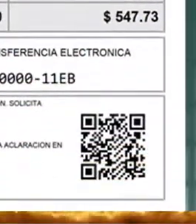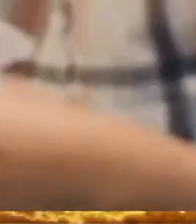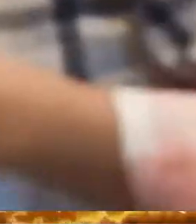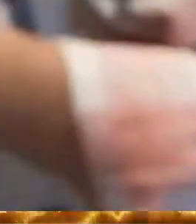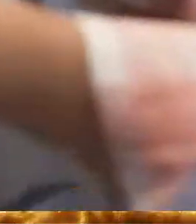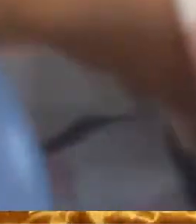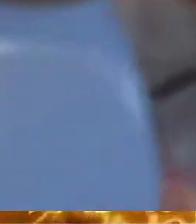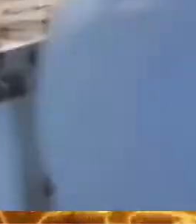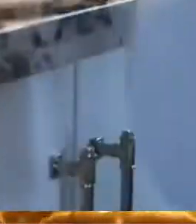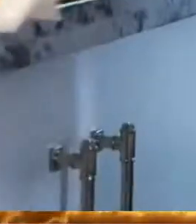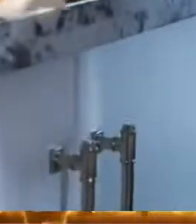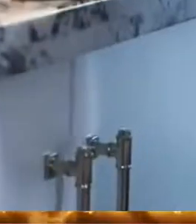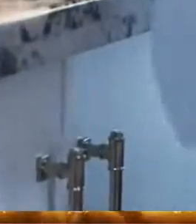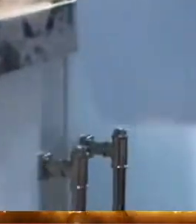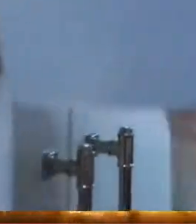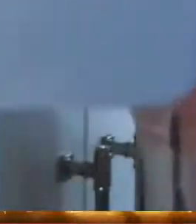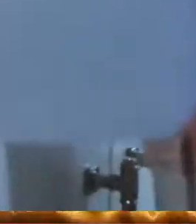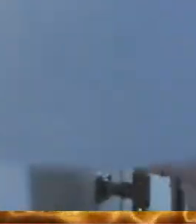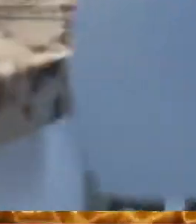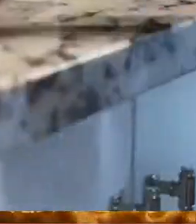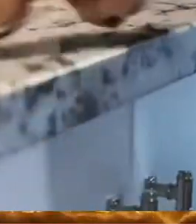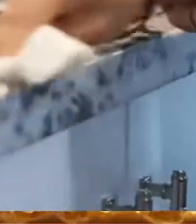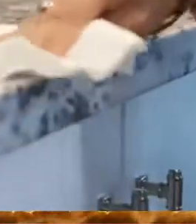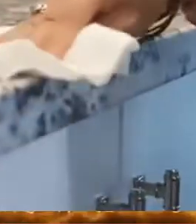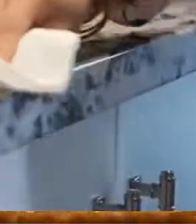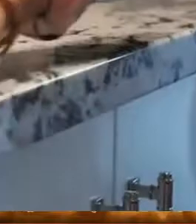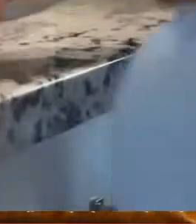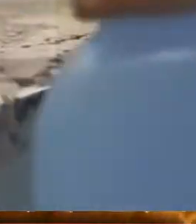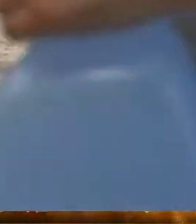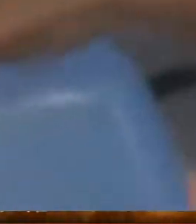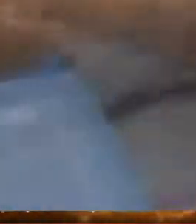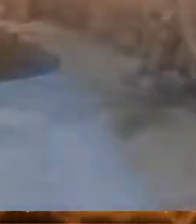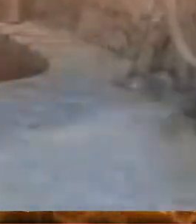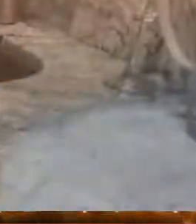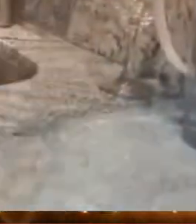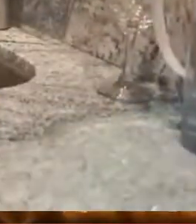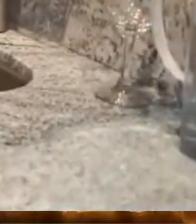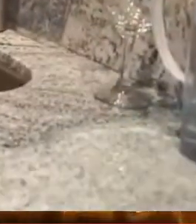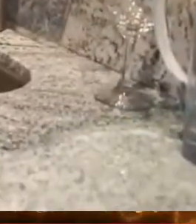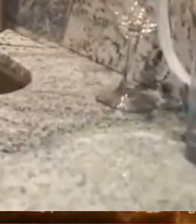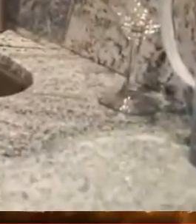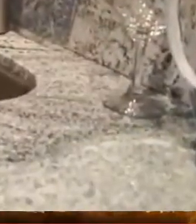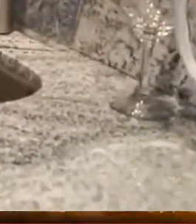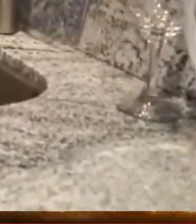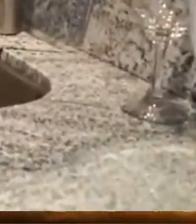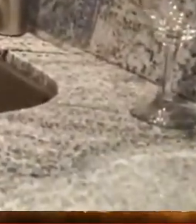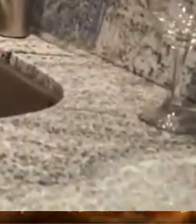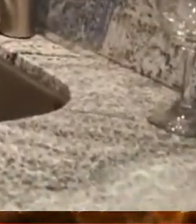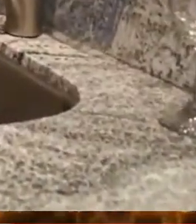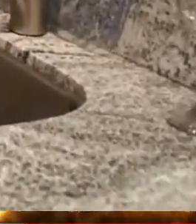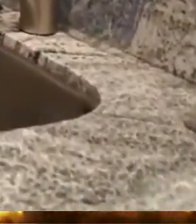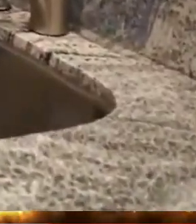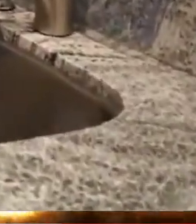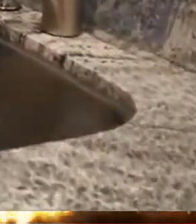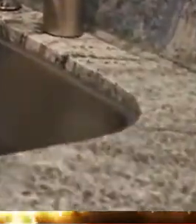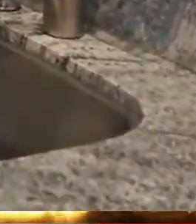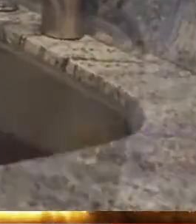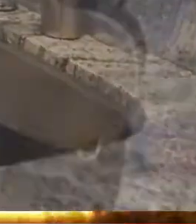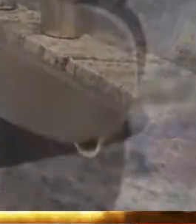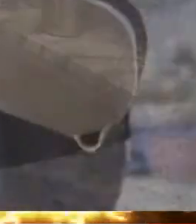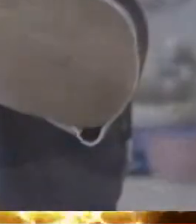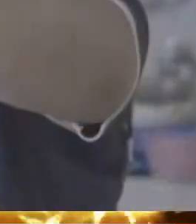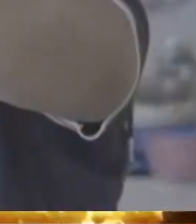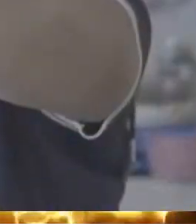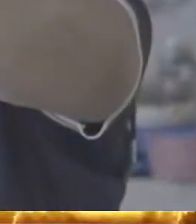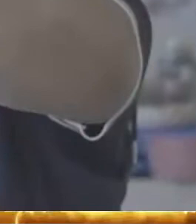Y listo. El aseguramiento de la persona trabajadora comenzará hasta el mes siguiente al del pago. Afilia a las personas